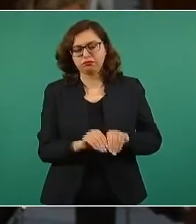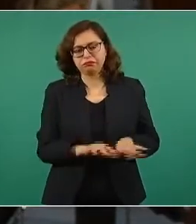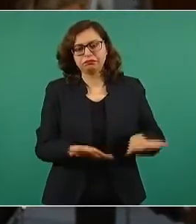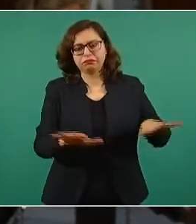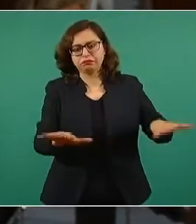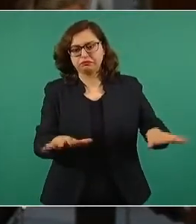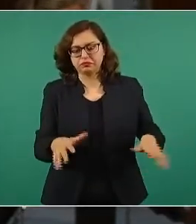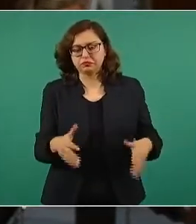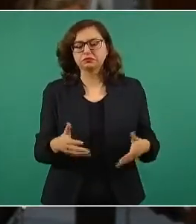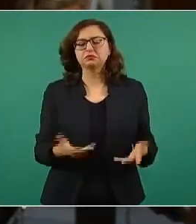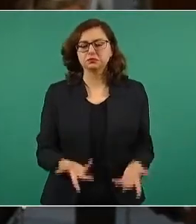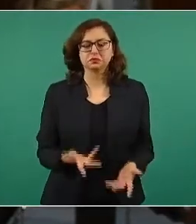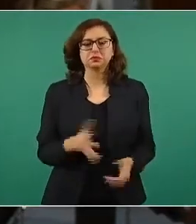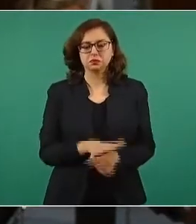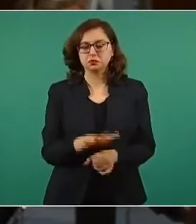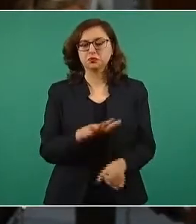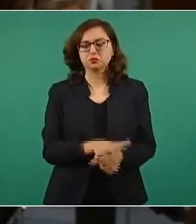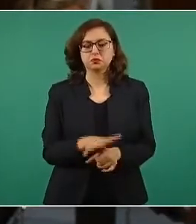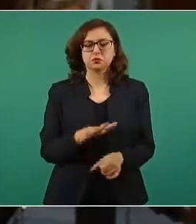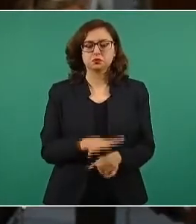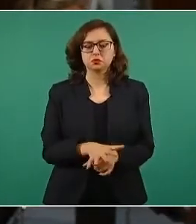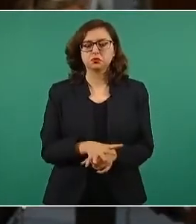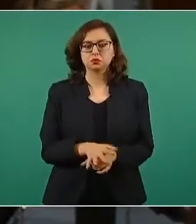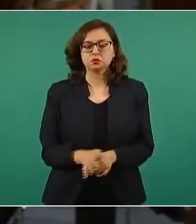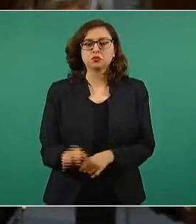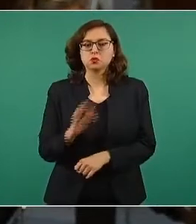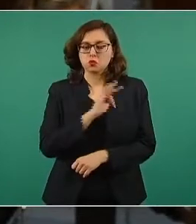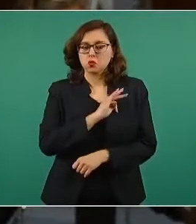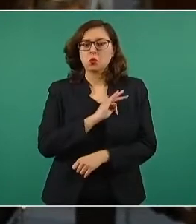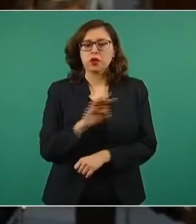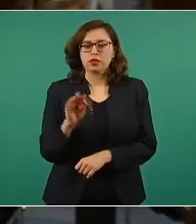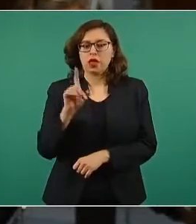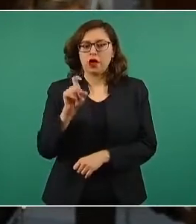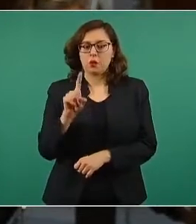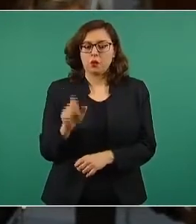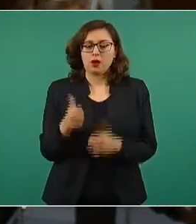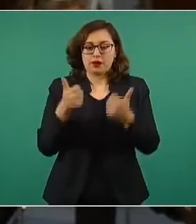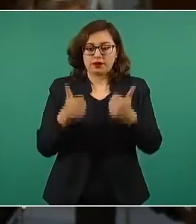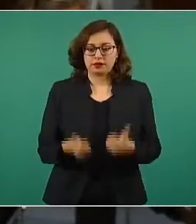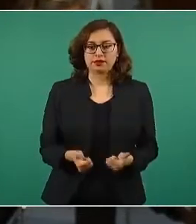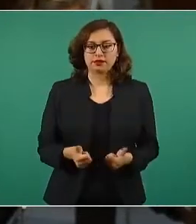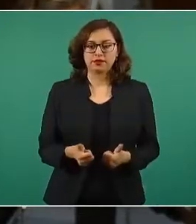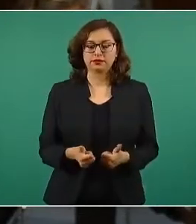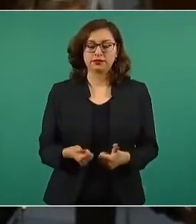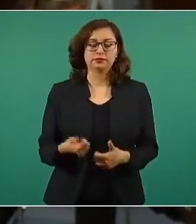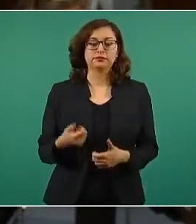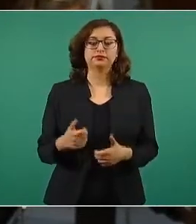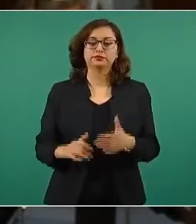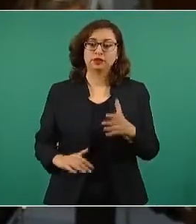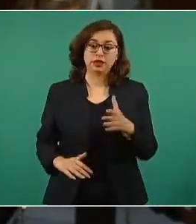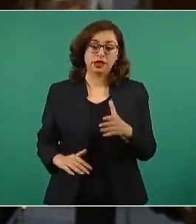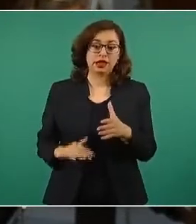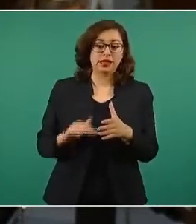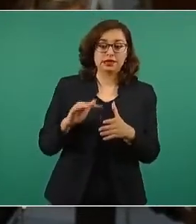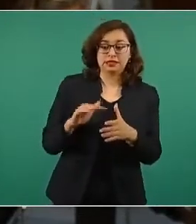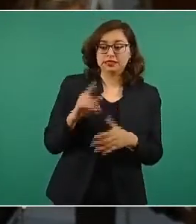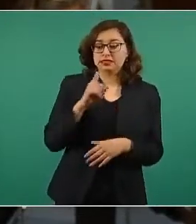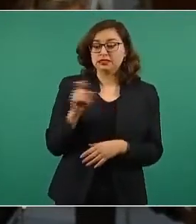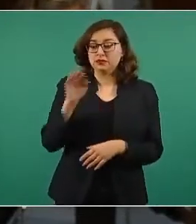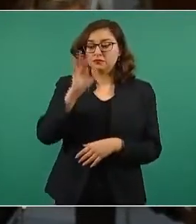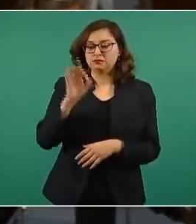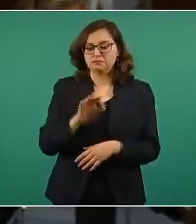de agua y se pueda conservarla, pero que no se llene todo y que se salven.